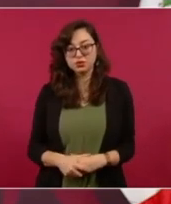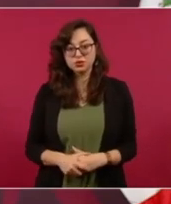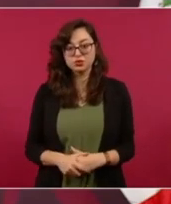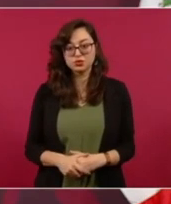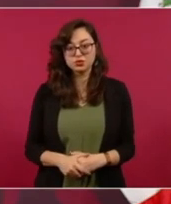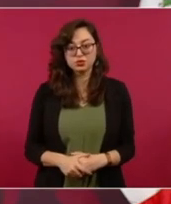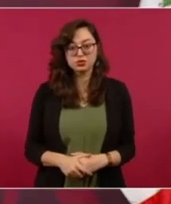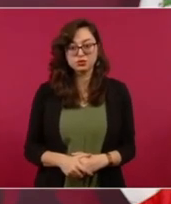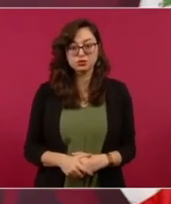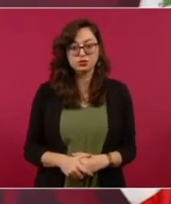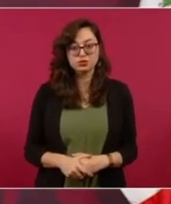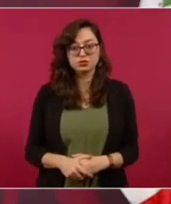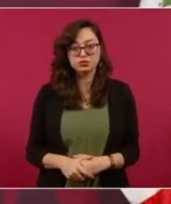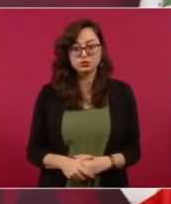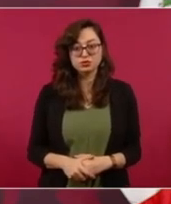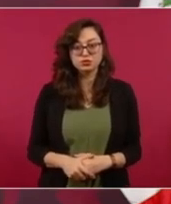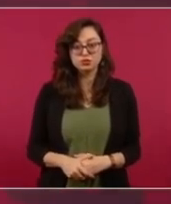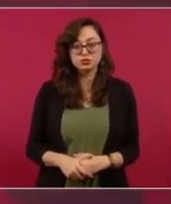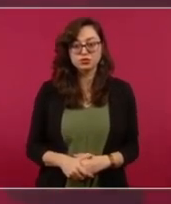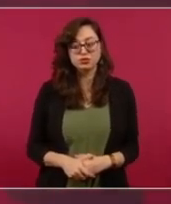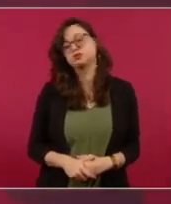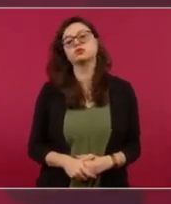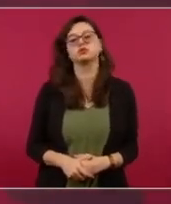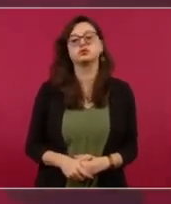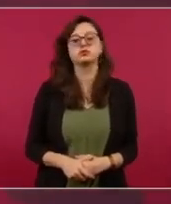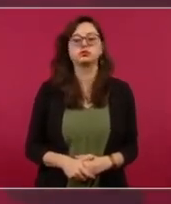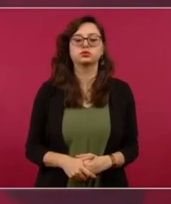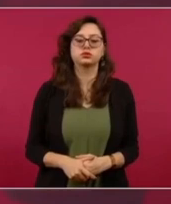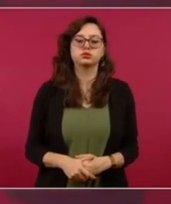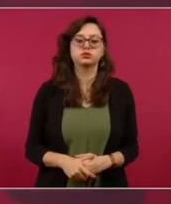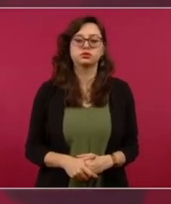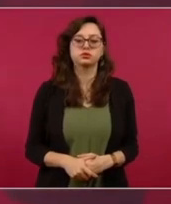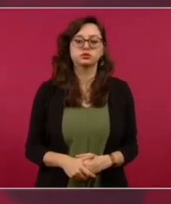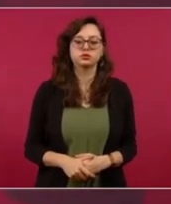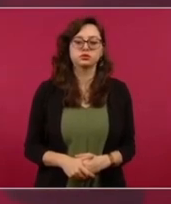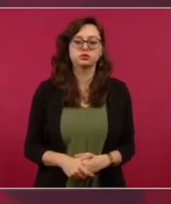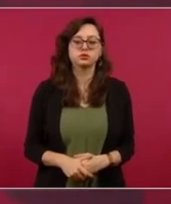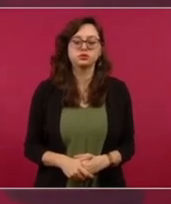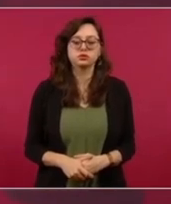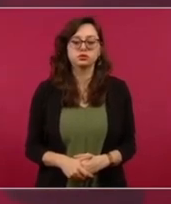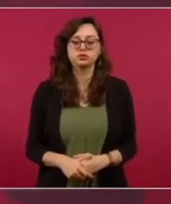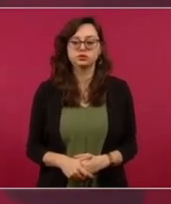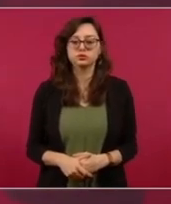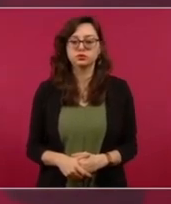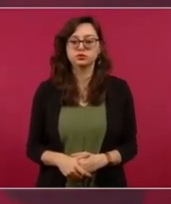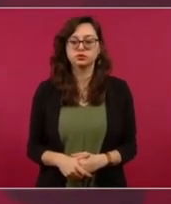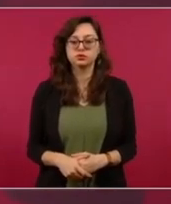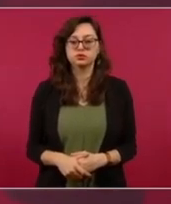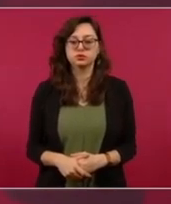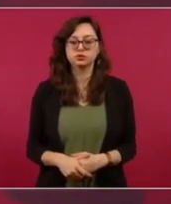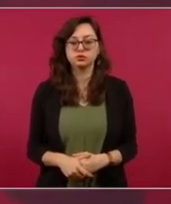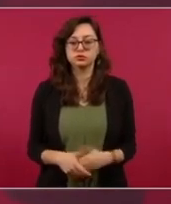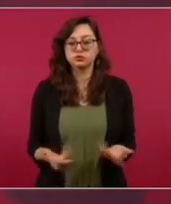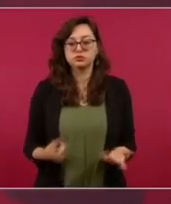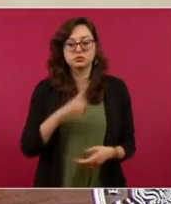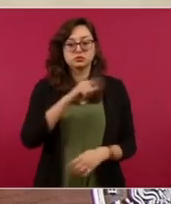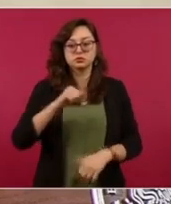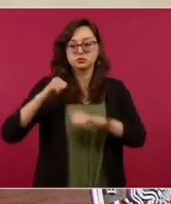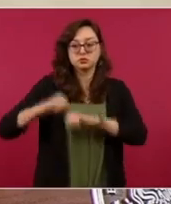Y no puede ser que tampoco supieran,